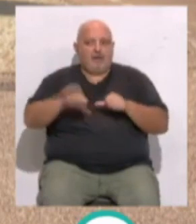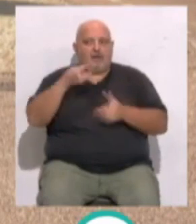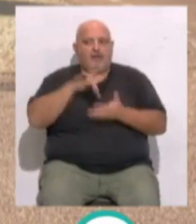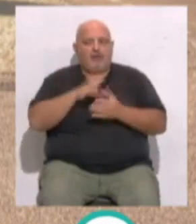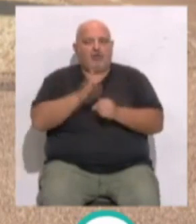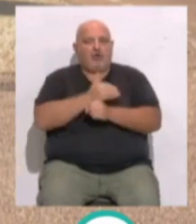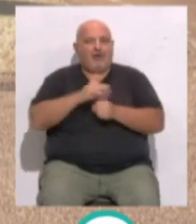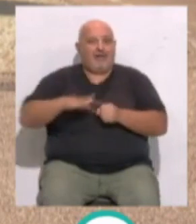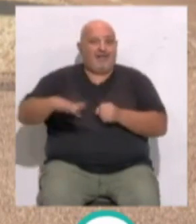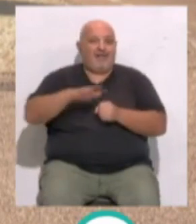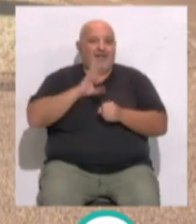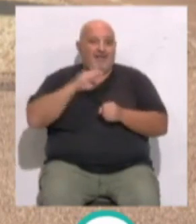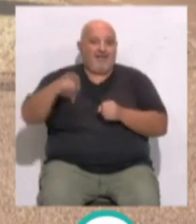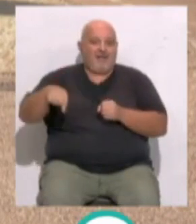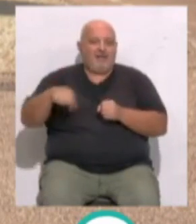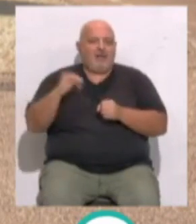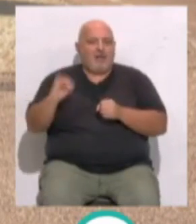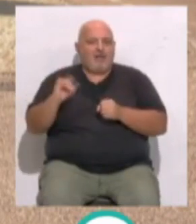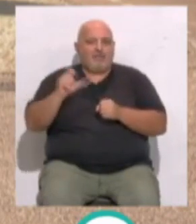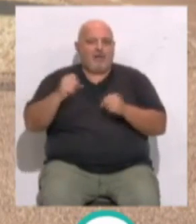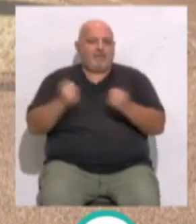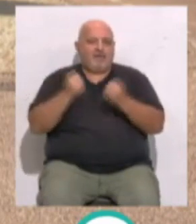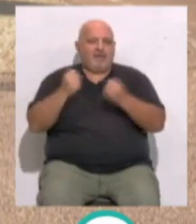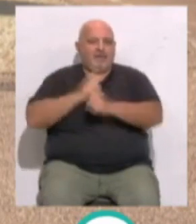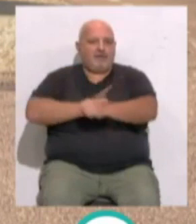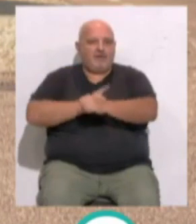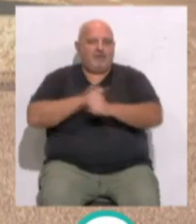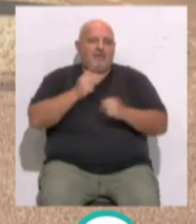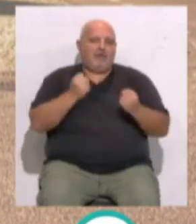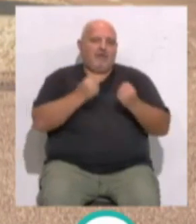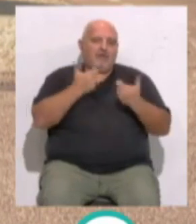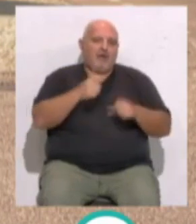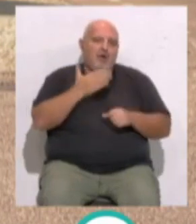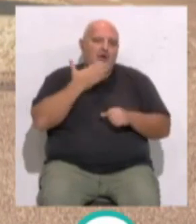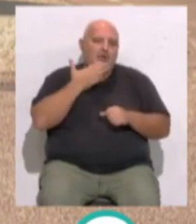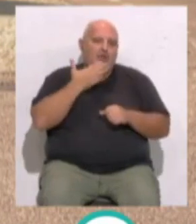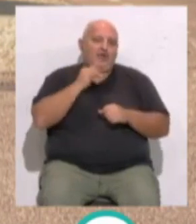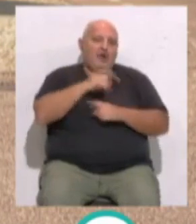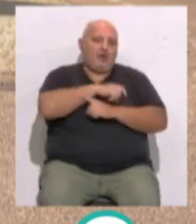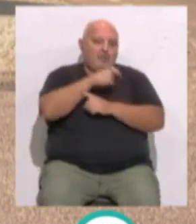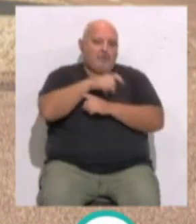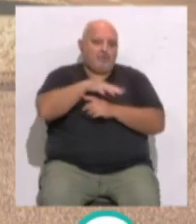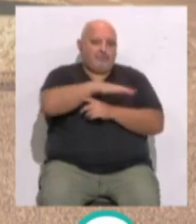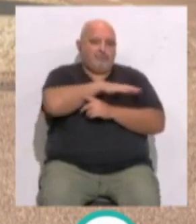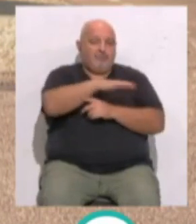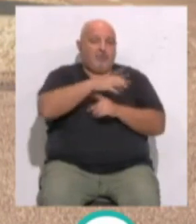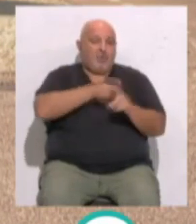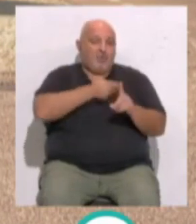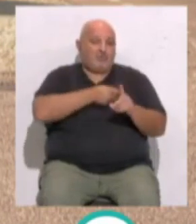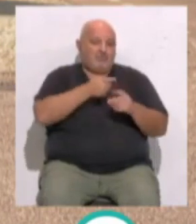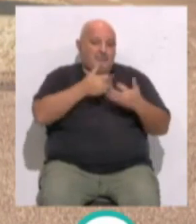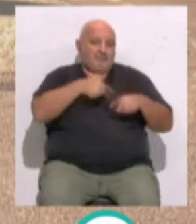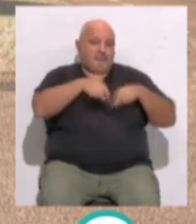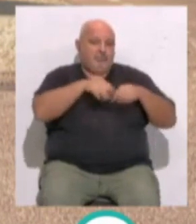la zona portuaria... ...convivan tanto las actividades deportivas como las propias de los muelles. ...que si es que el puerto de Cádiz